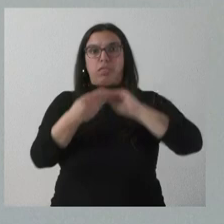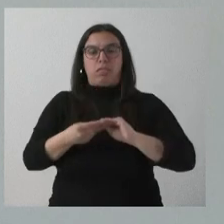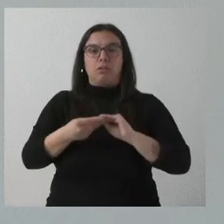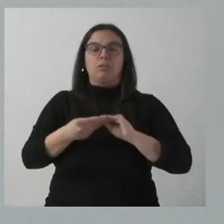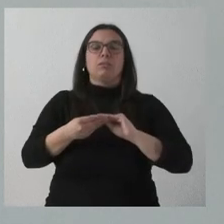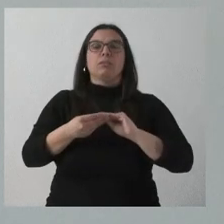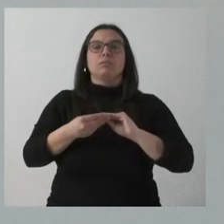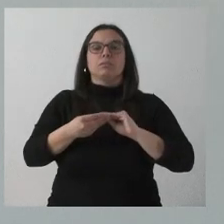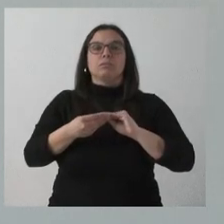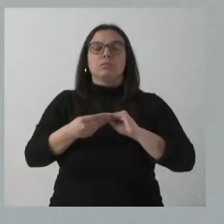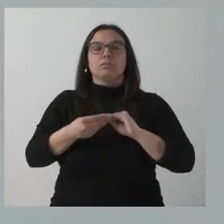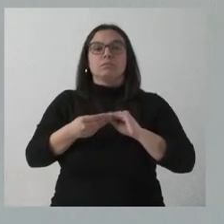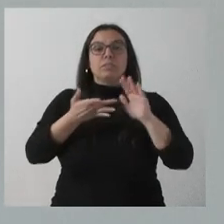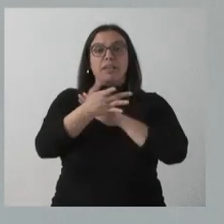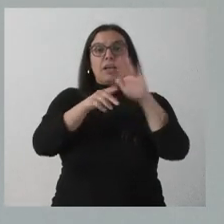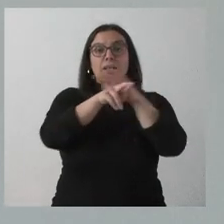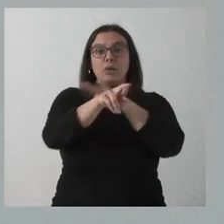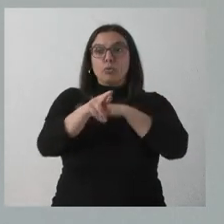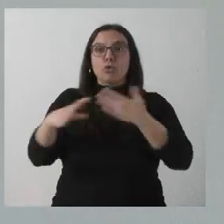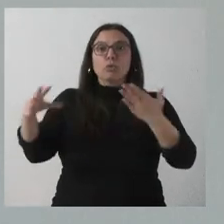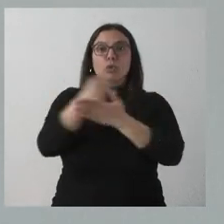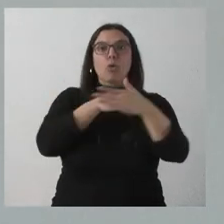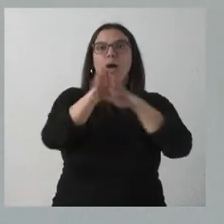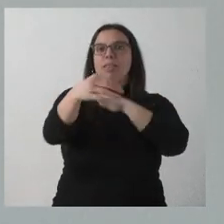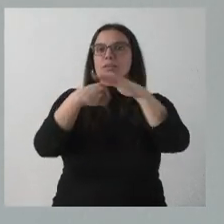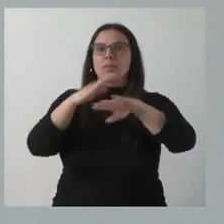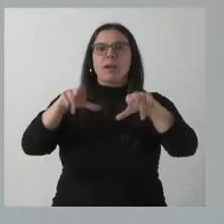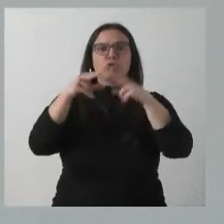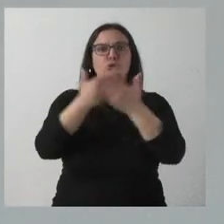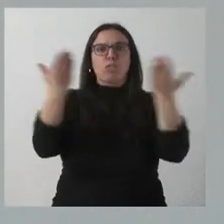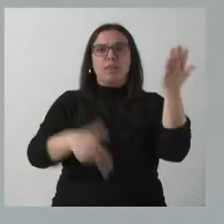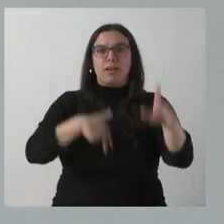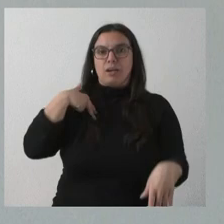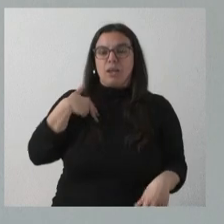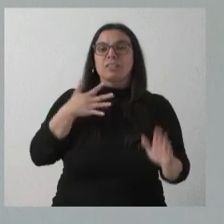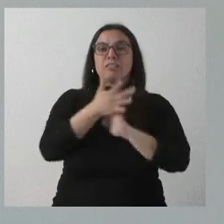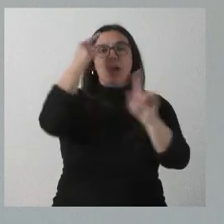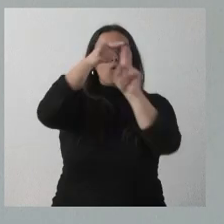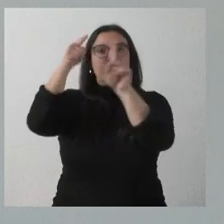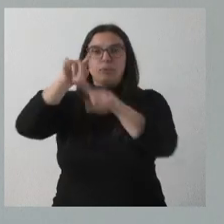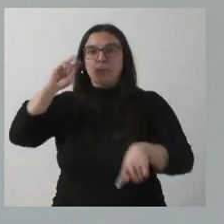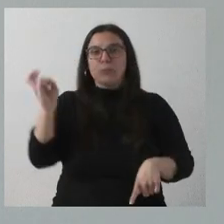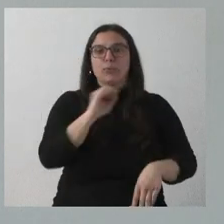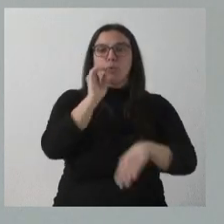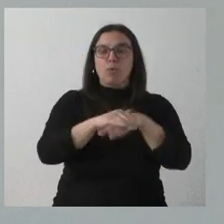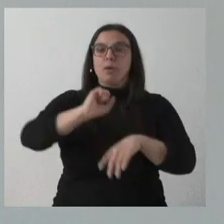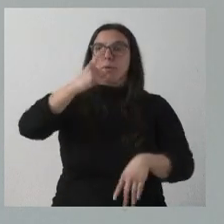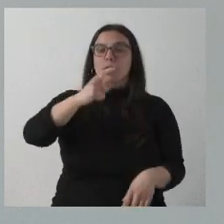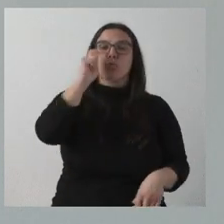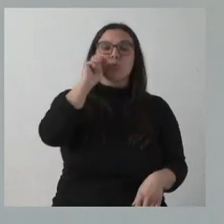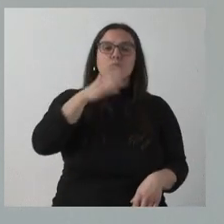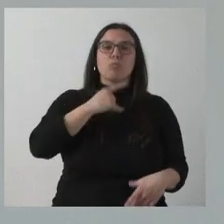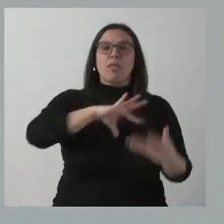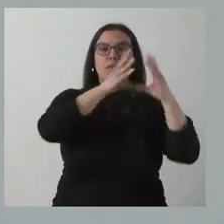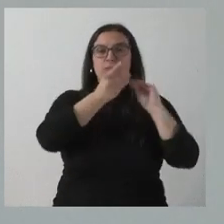accesible estos recursos para el conjunto de la sociedad y, por tanto, consigue varios objetivos a la vez en el ámbito turístico, que es la digitalización